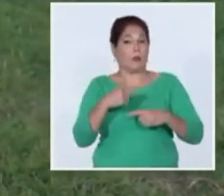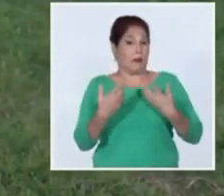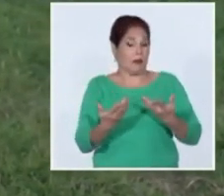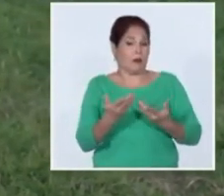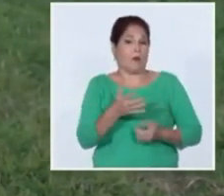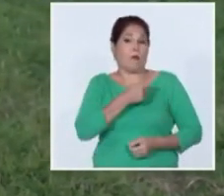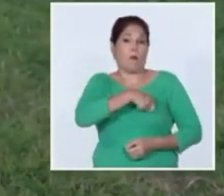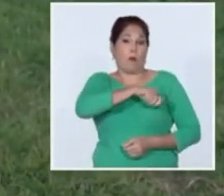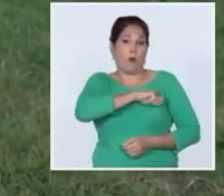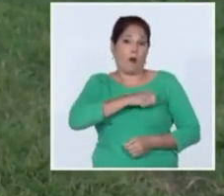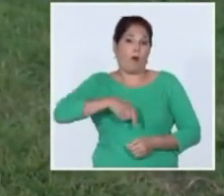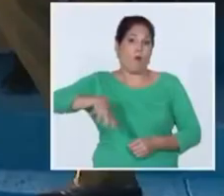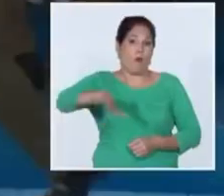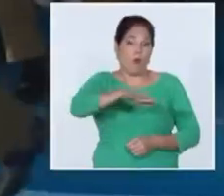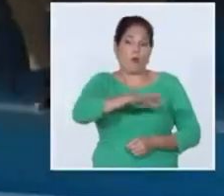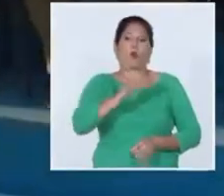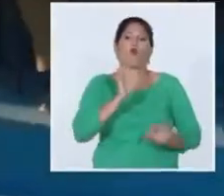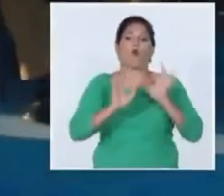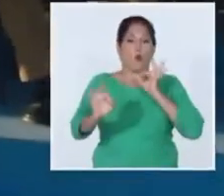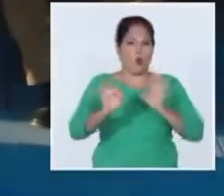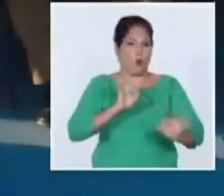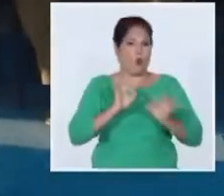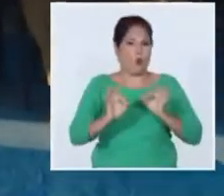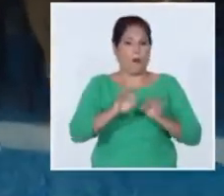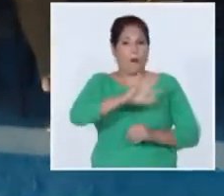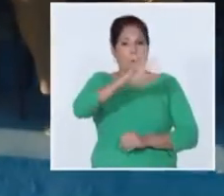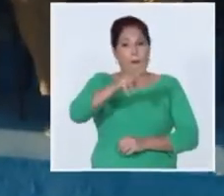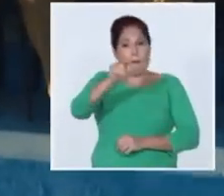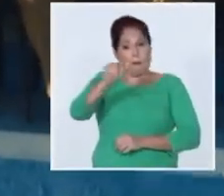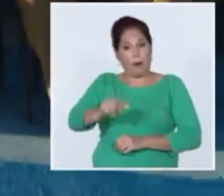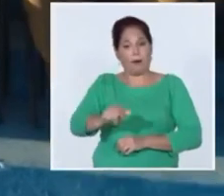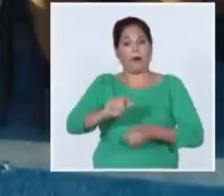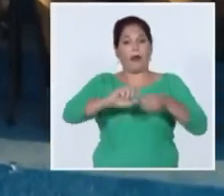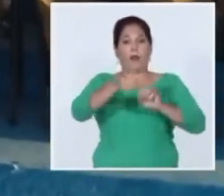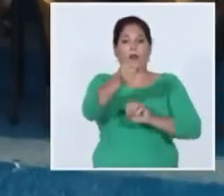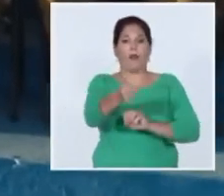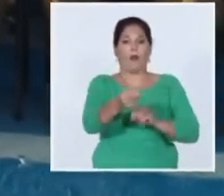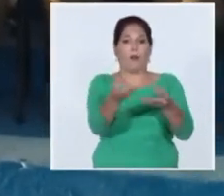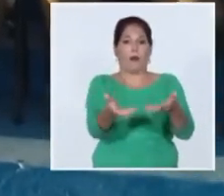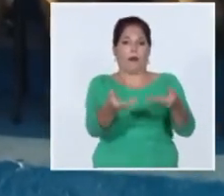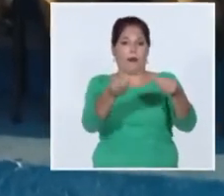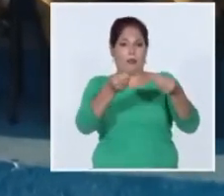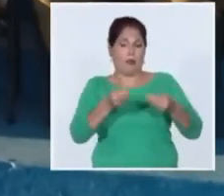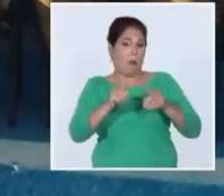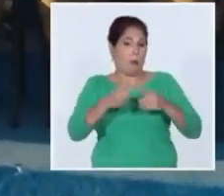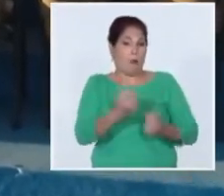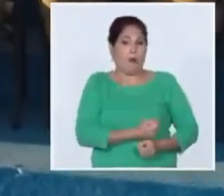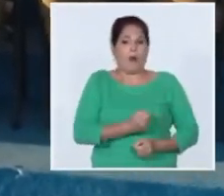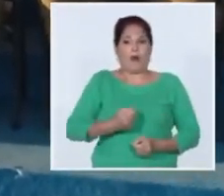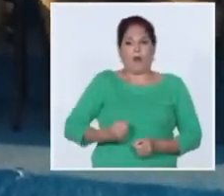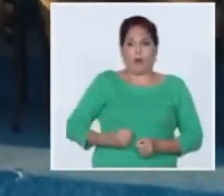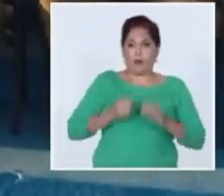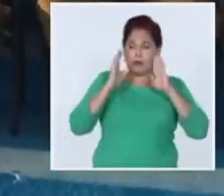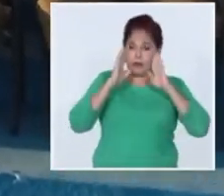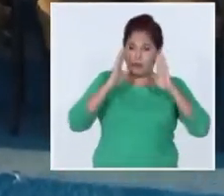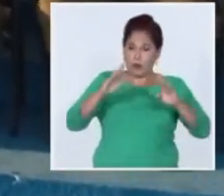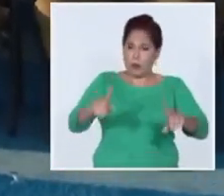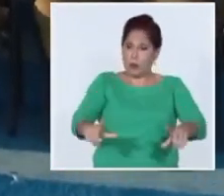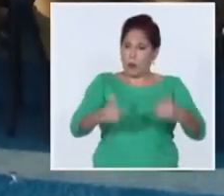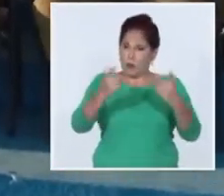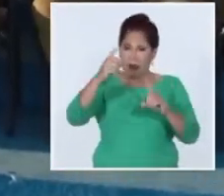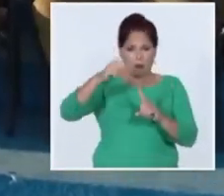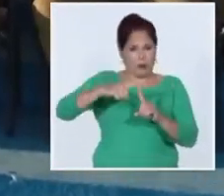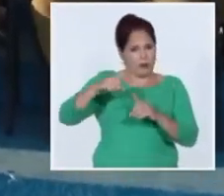la marina de guerra revolucionaria recibió un diploma del ministro de las FARC por el esfuerzo y la dedicación en el cumplimiento de las